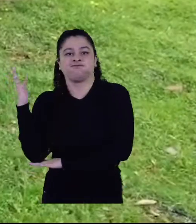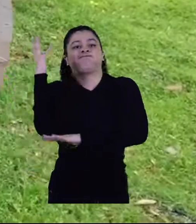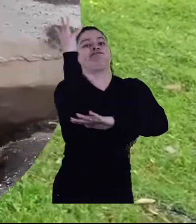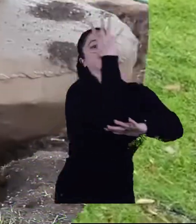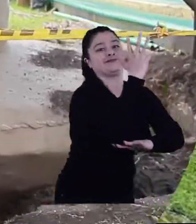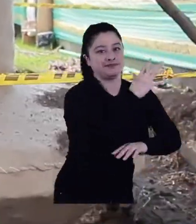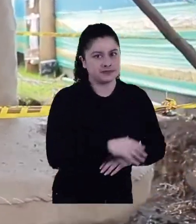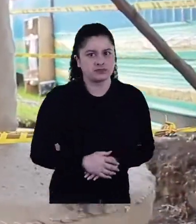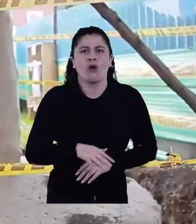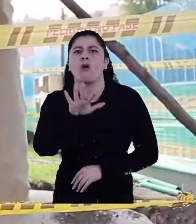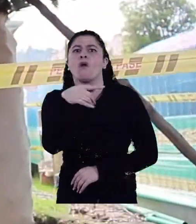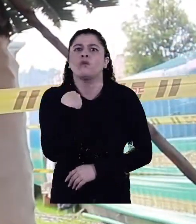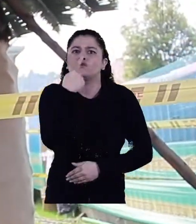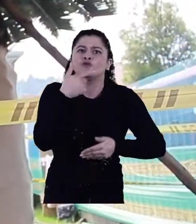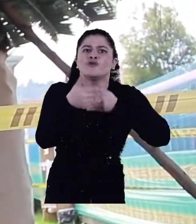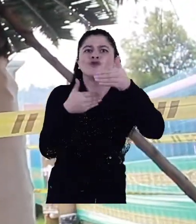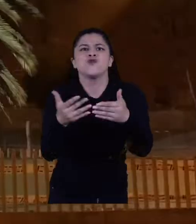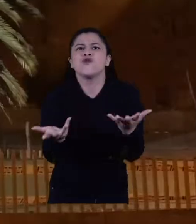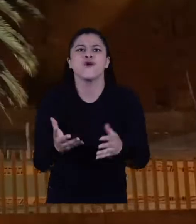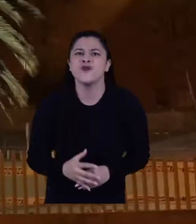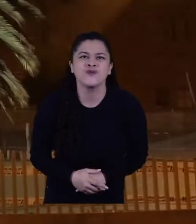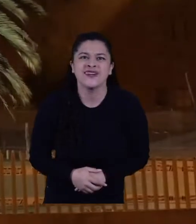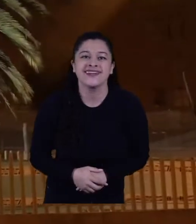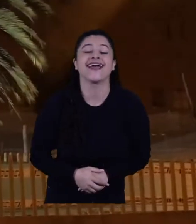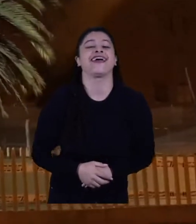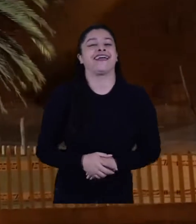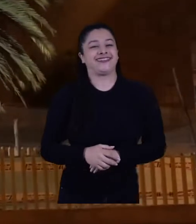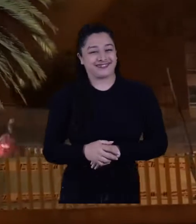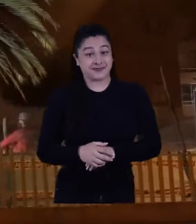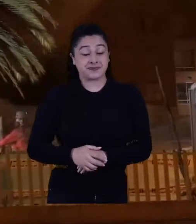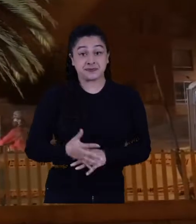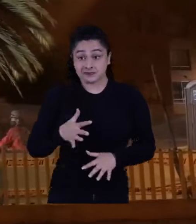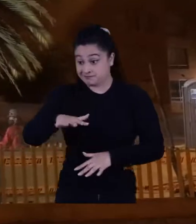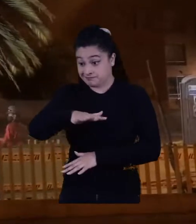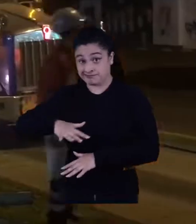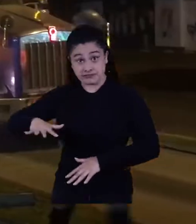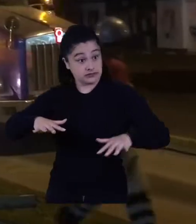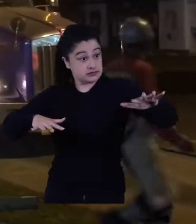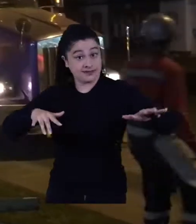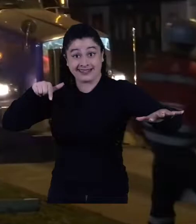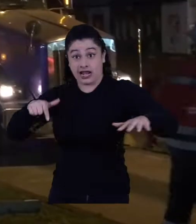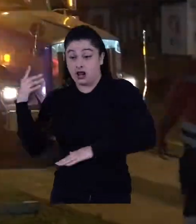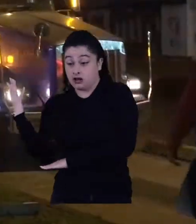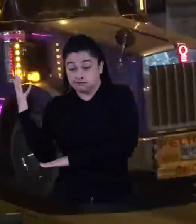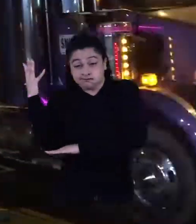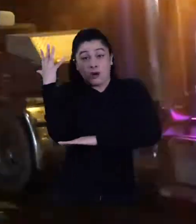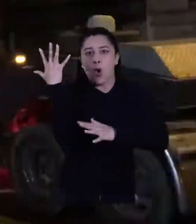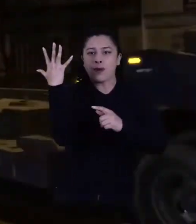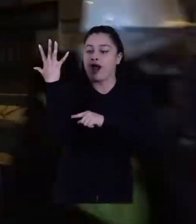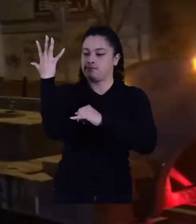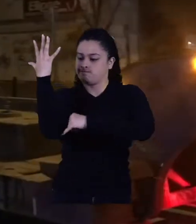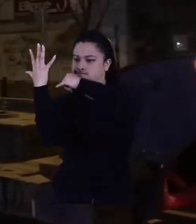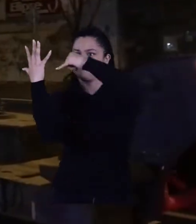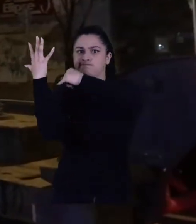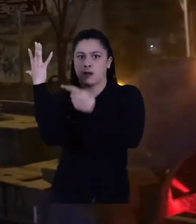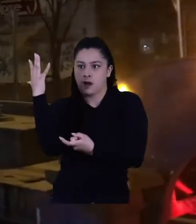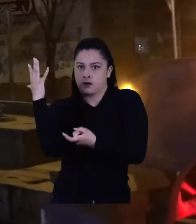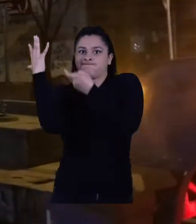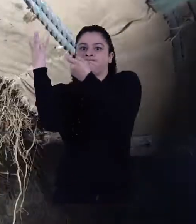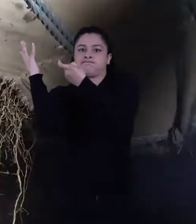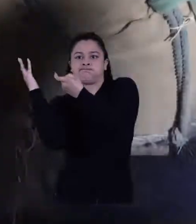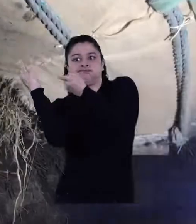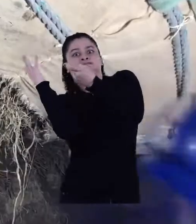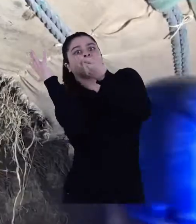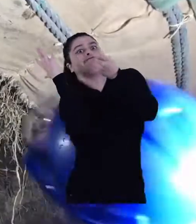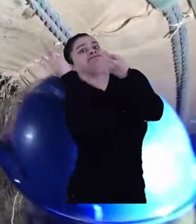traslado los traslados largos y especiales requieren de grúa y equipos de transporte que eviten lesiones a los árboles en muchas